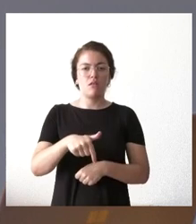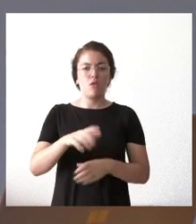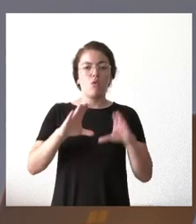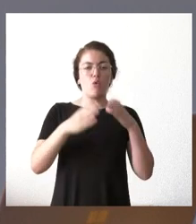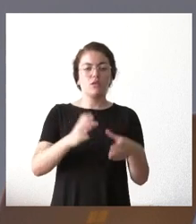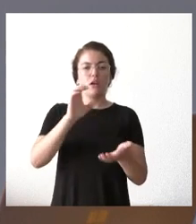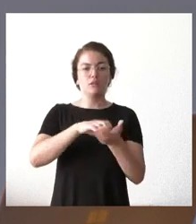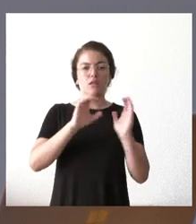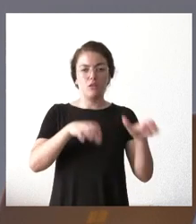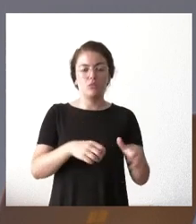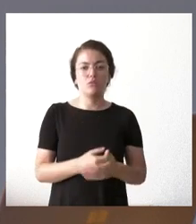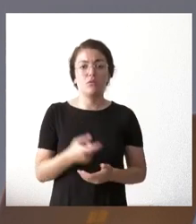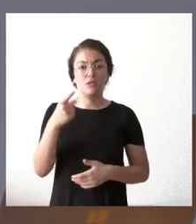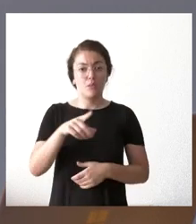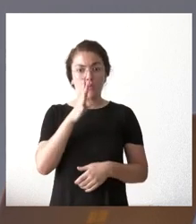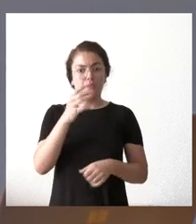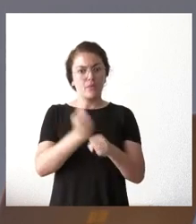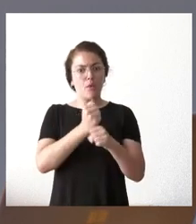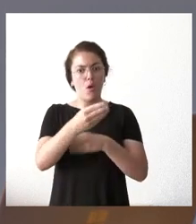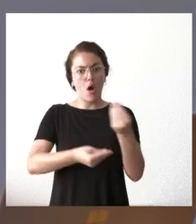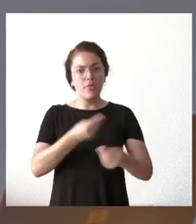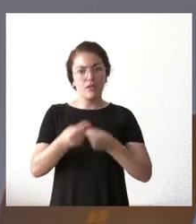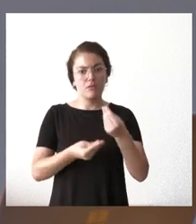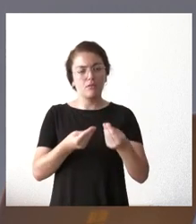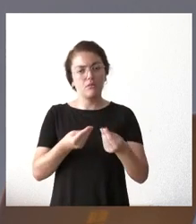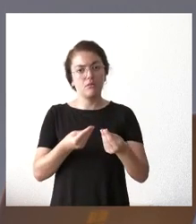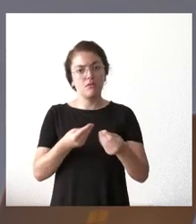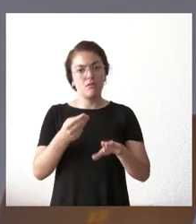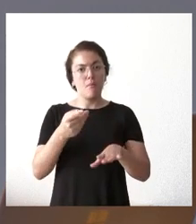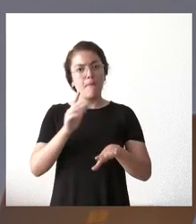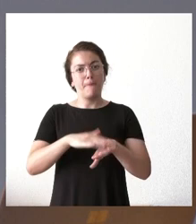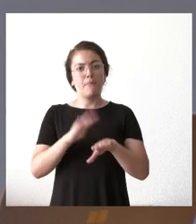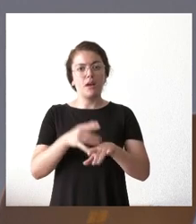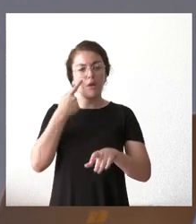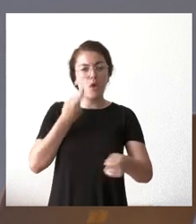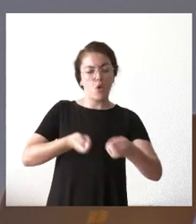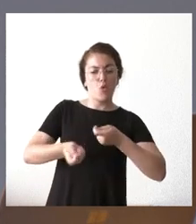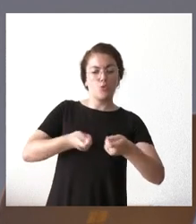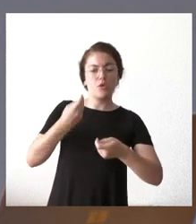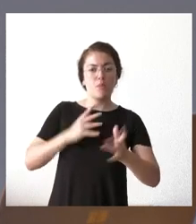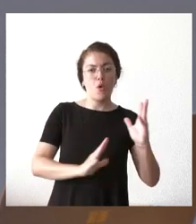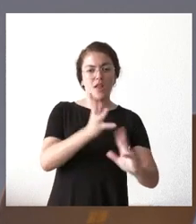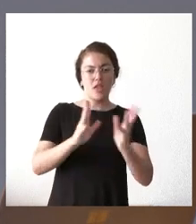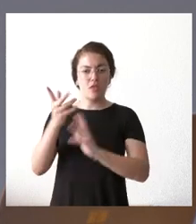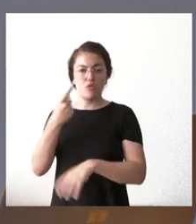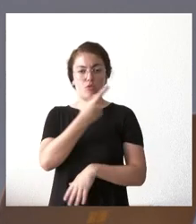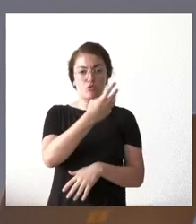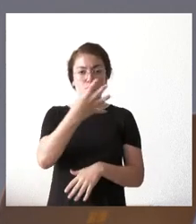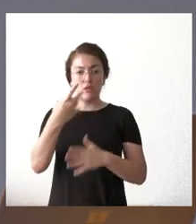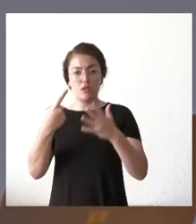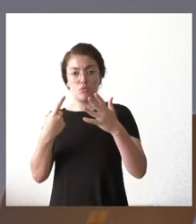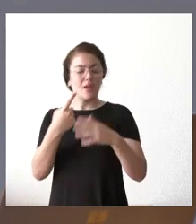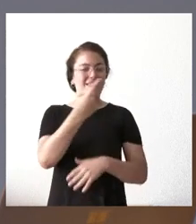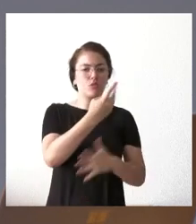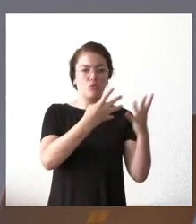pues el trabajo extraordinario que realizan y lo que están dando para contener esos 191 incendios, algunos de ellos con unas graves